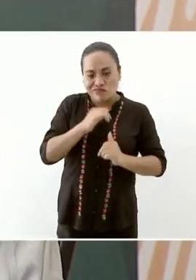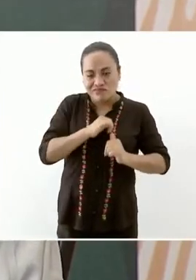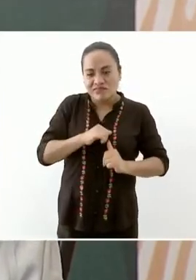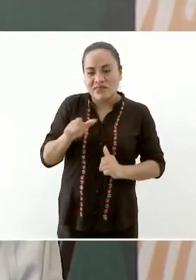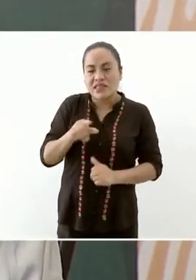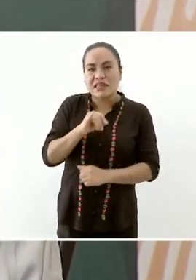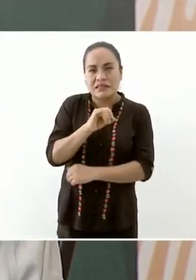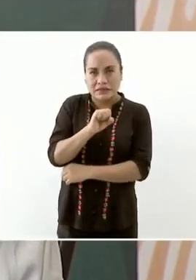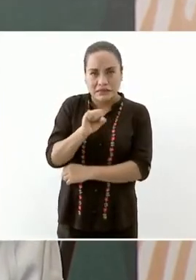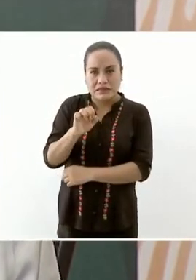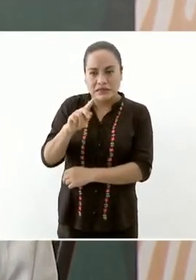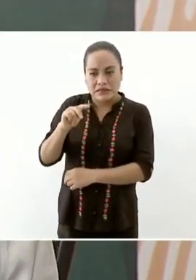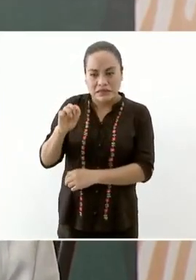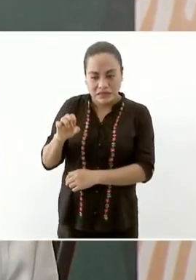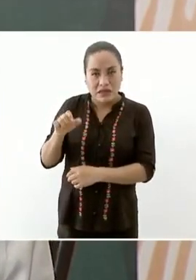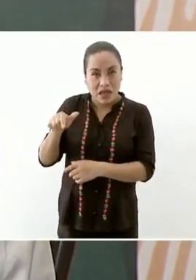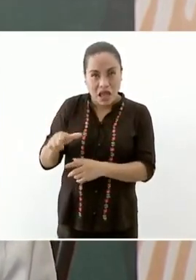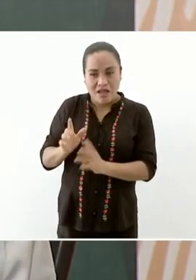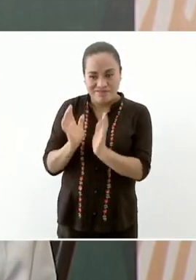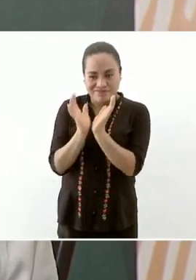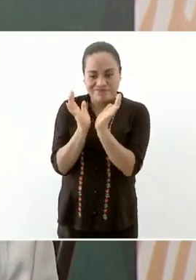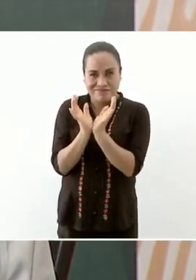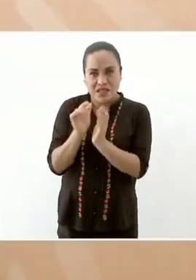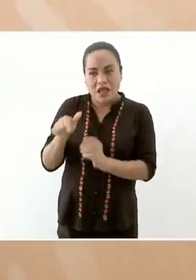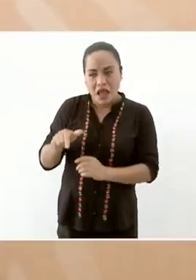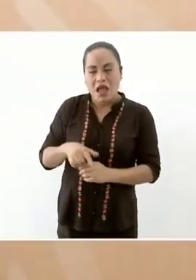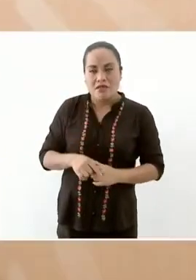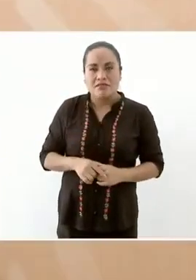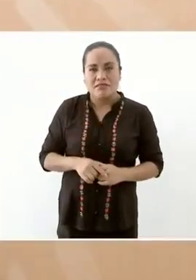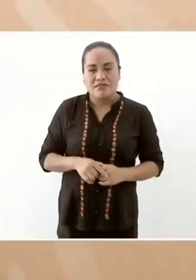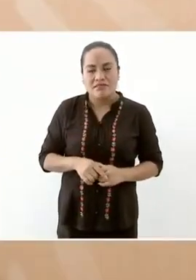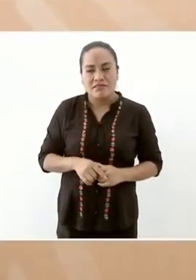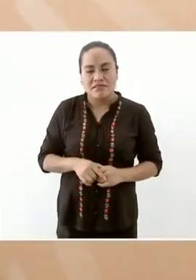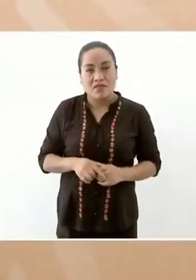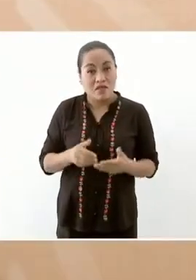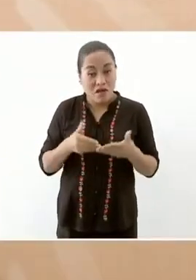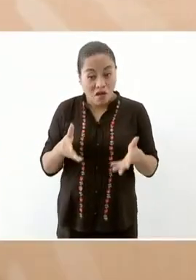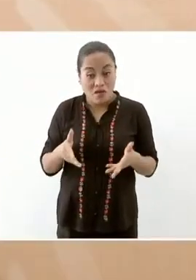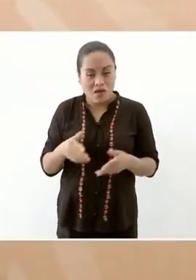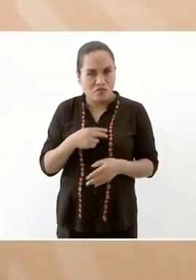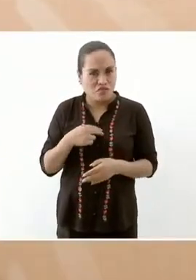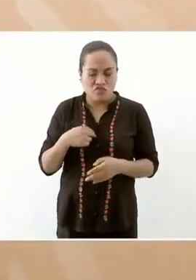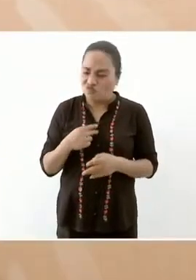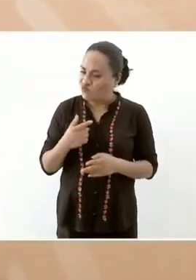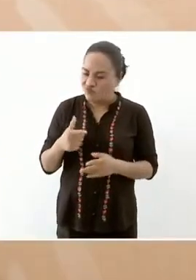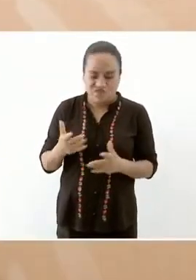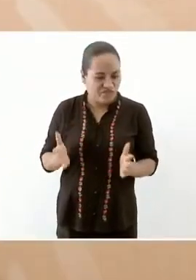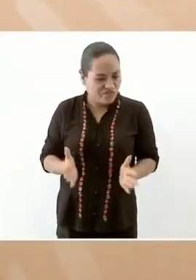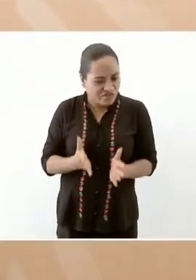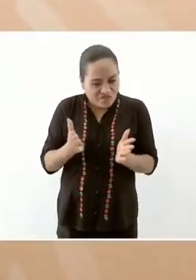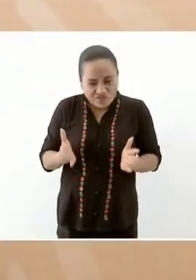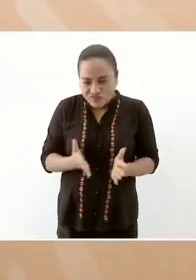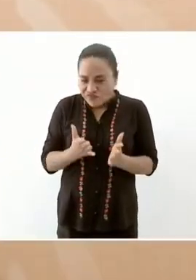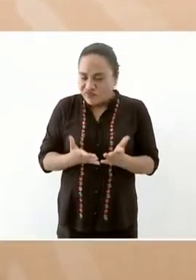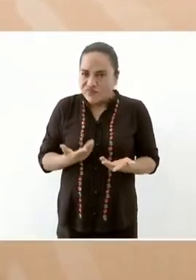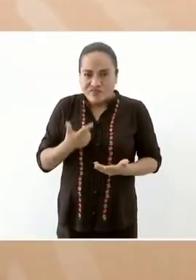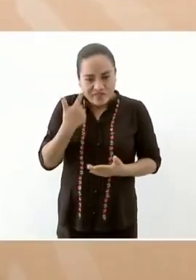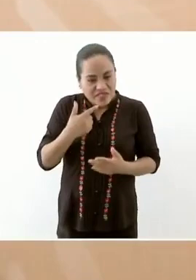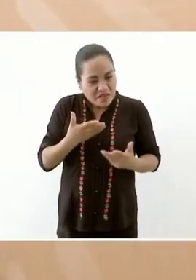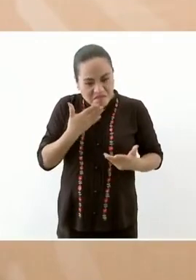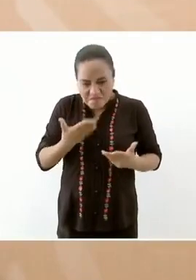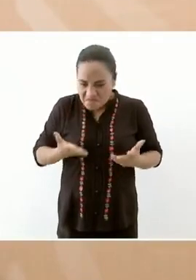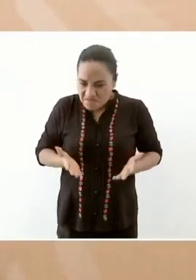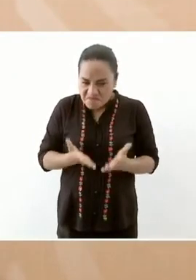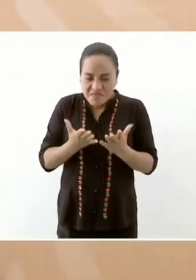entonces esa la estamos levantando y lo que